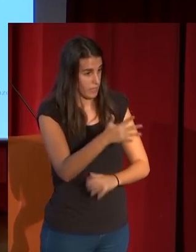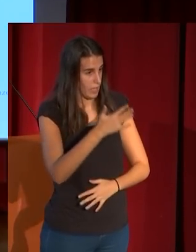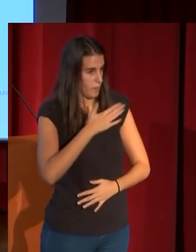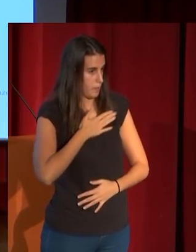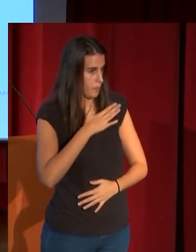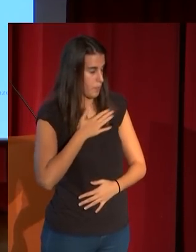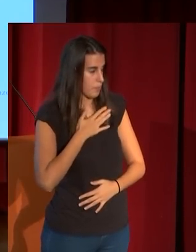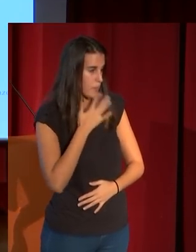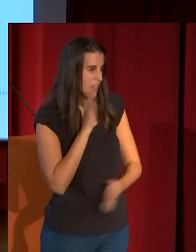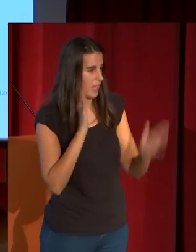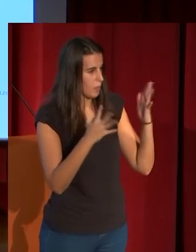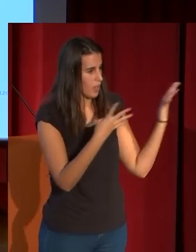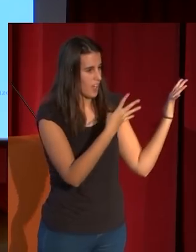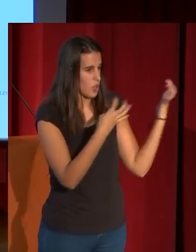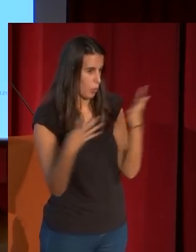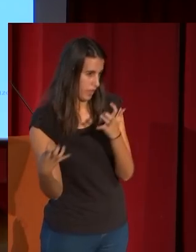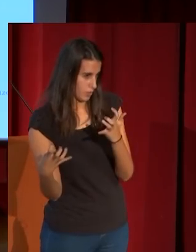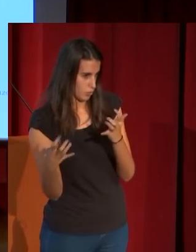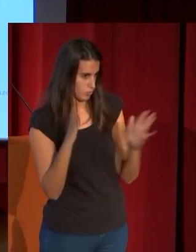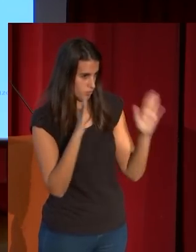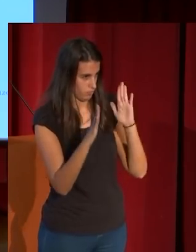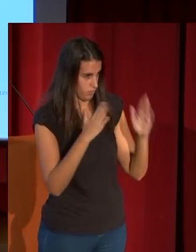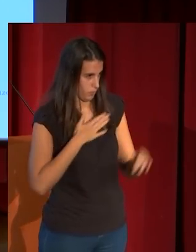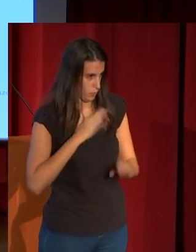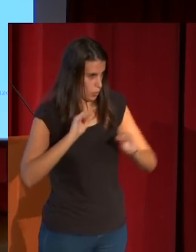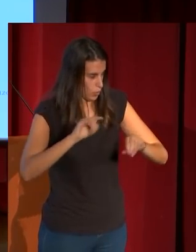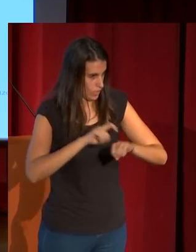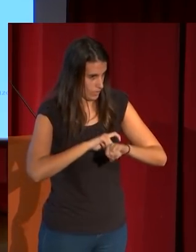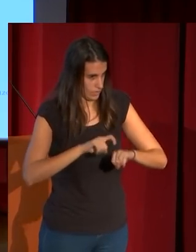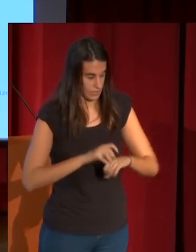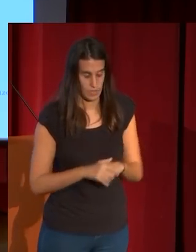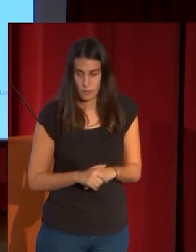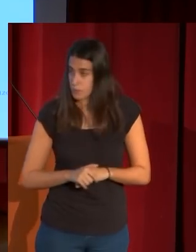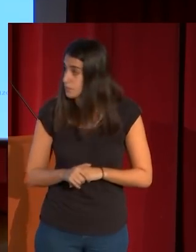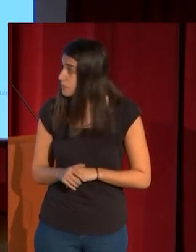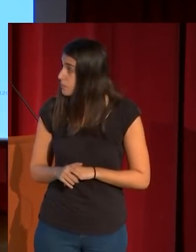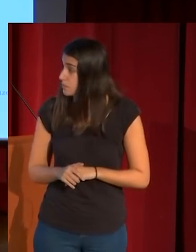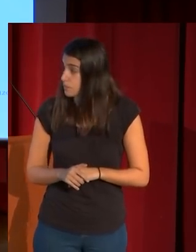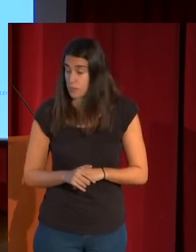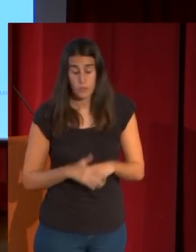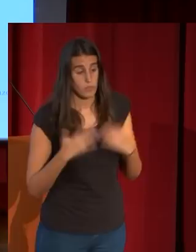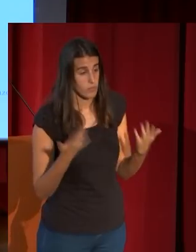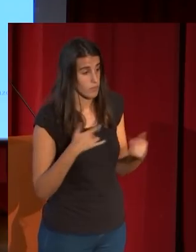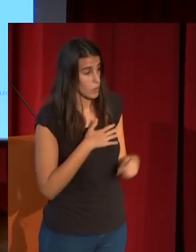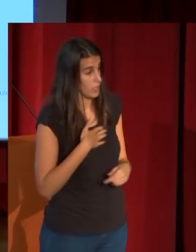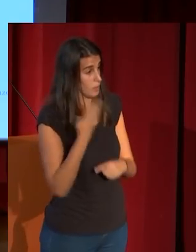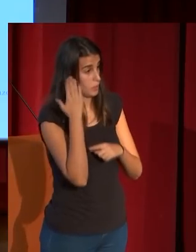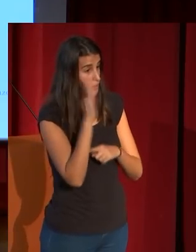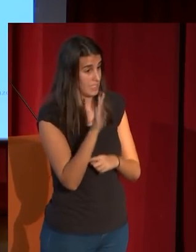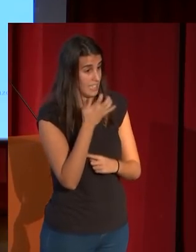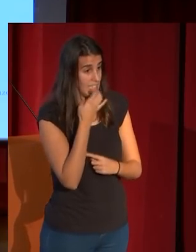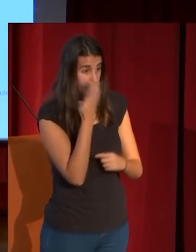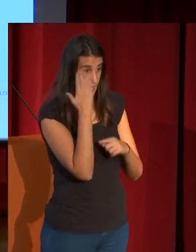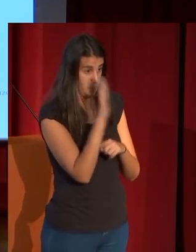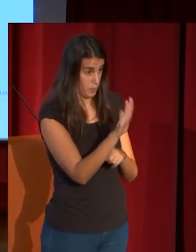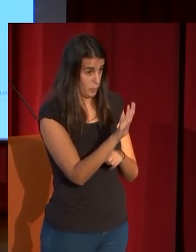del novecento, más que del ottochento. En este sentido nos hemos permitido presentar este ejemplo,